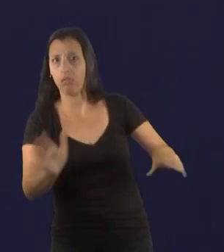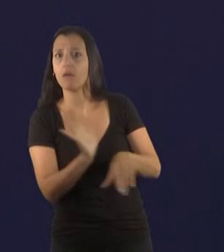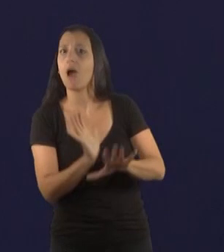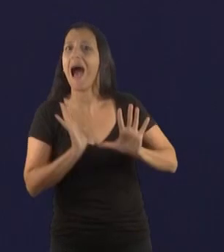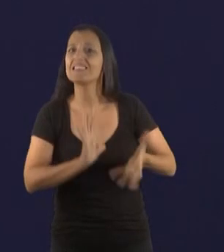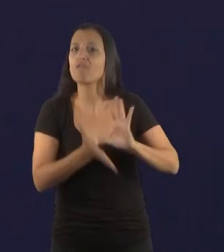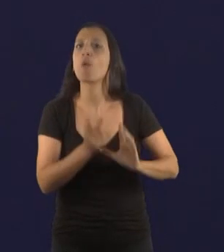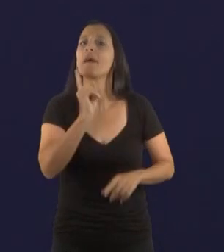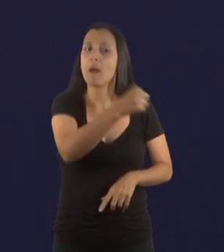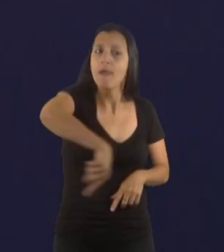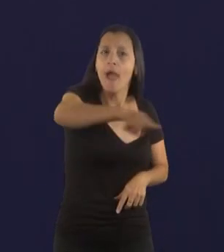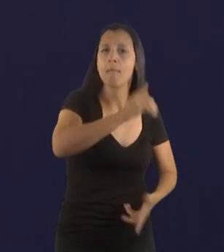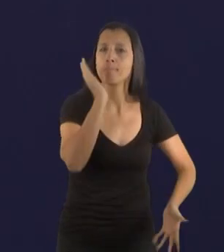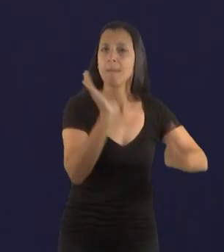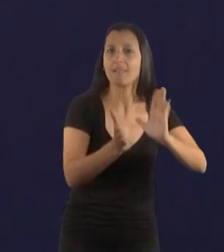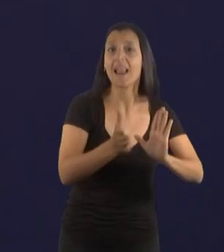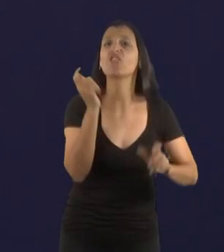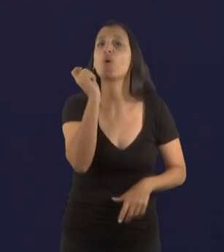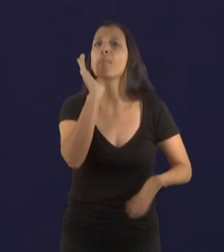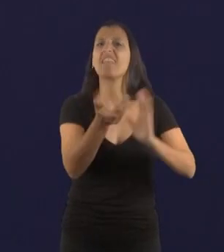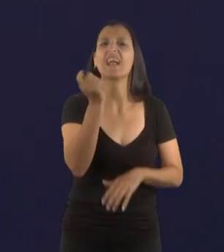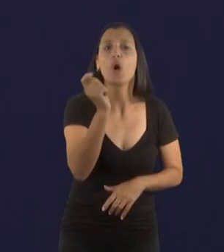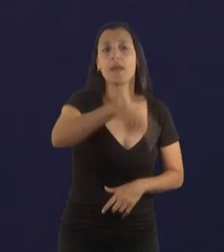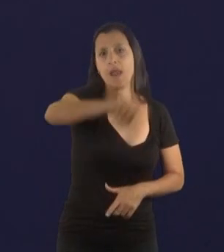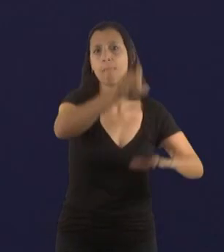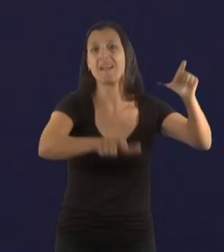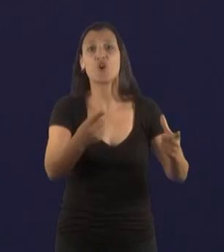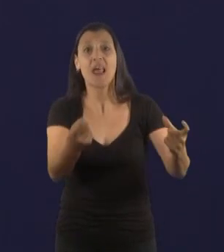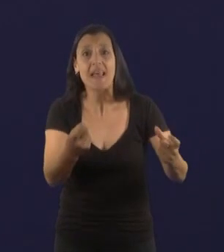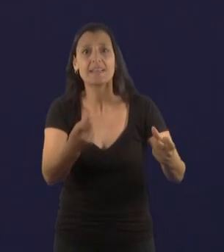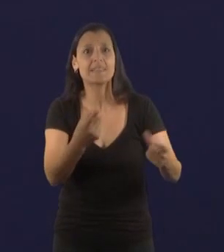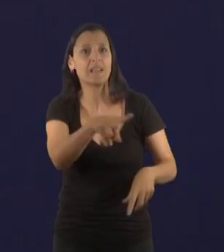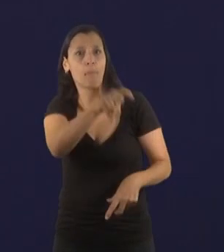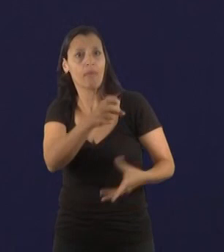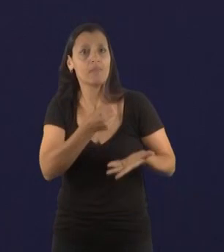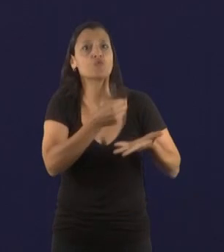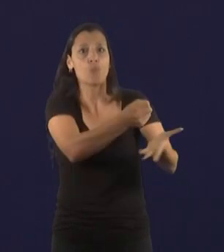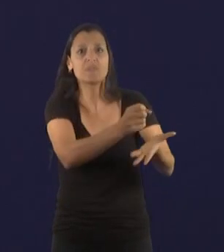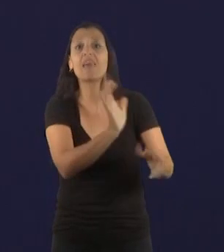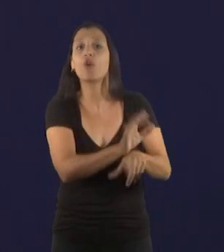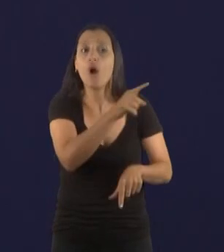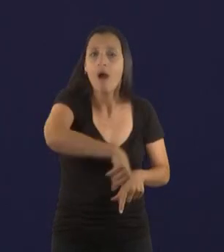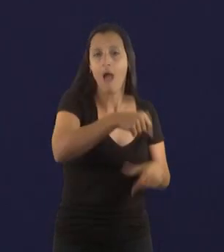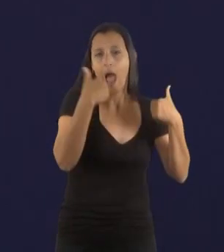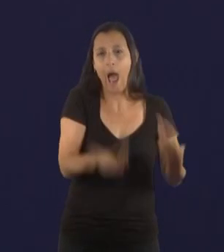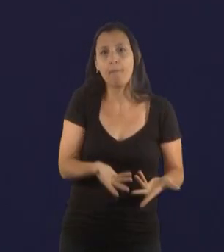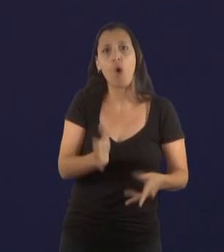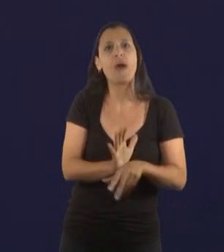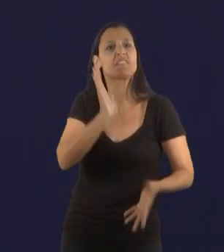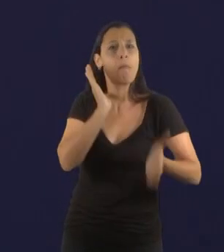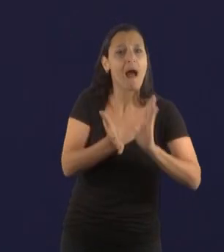o maltratando a la gente que necesita estos planes y que realmente tiene necesidades y así lo